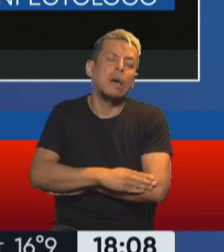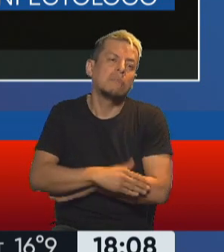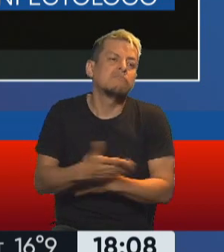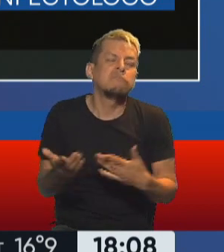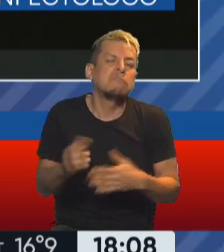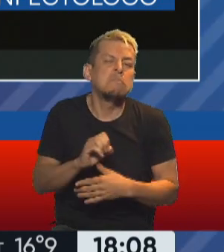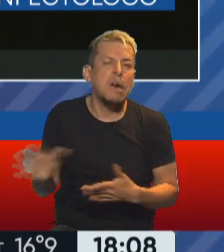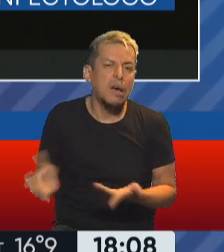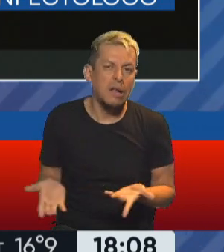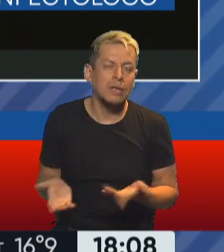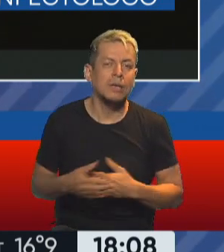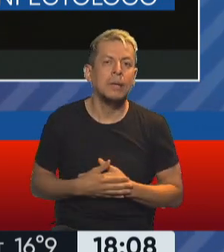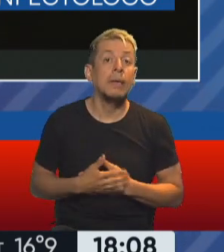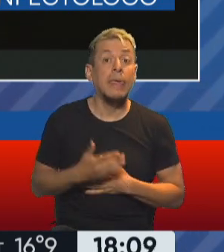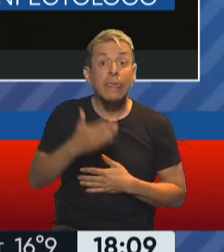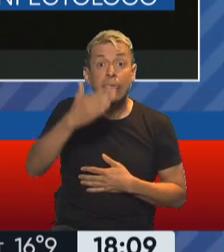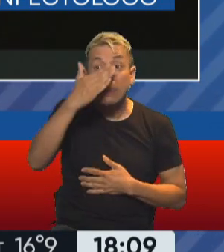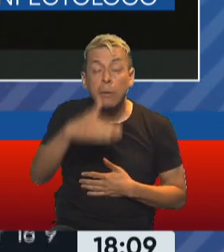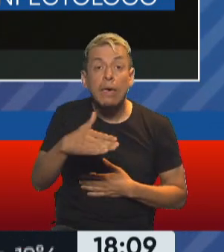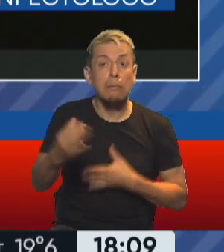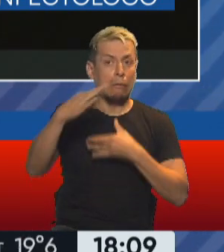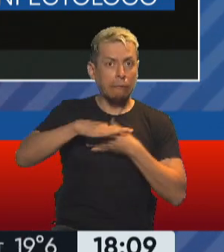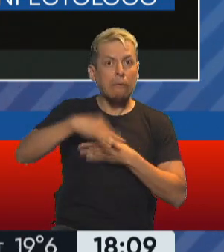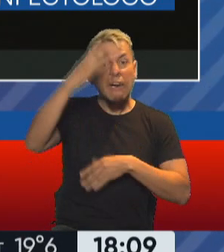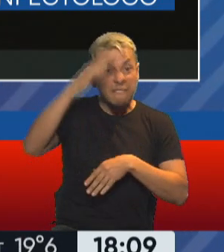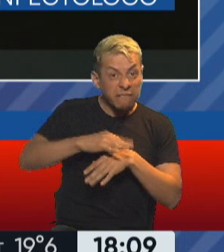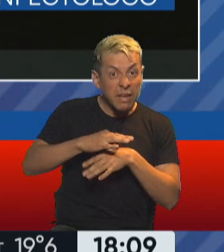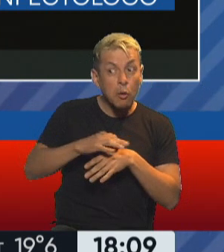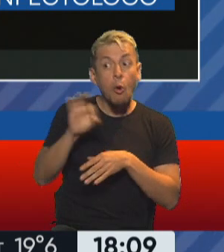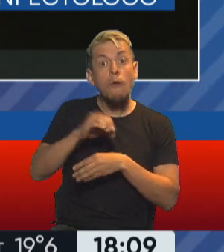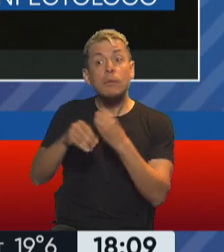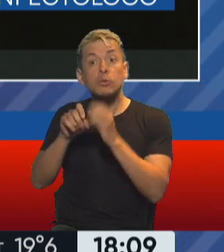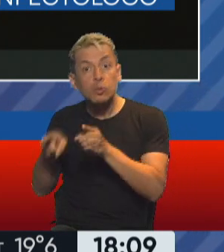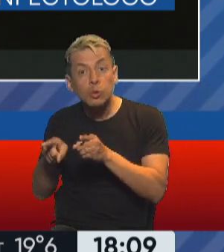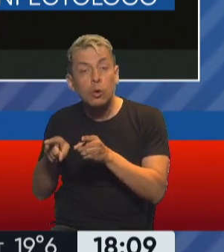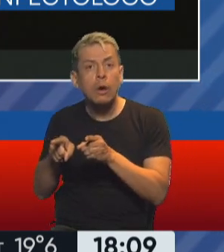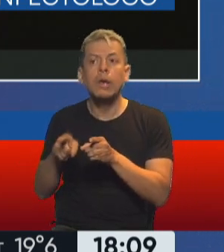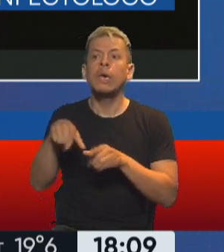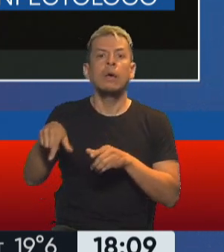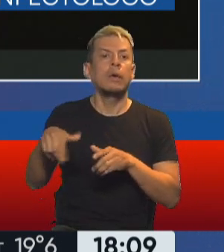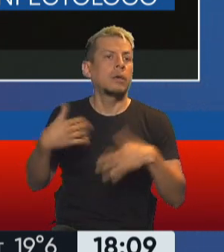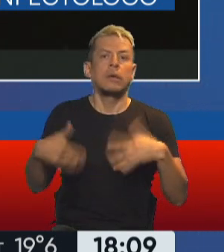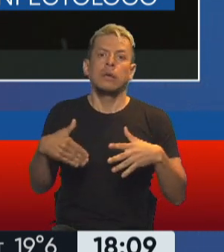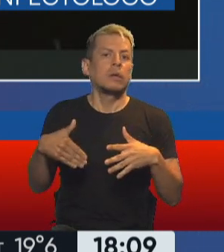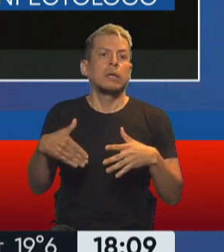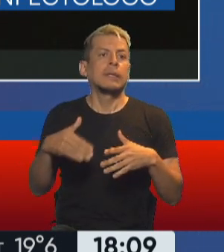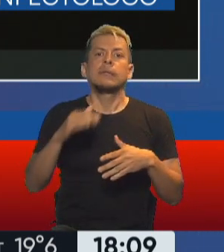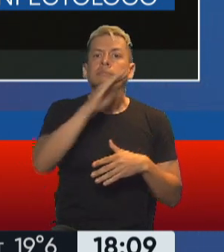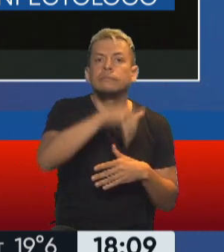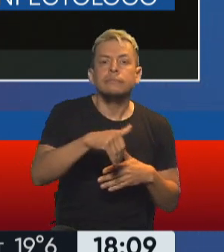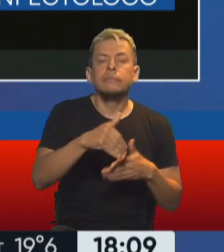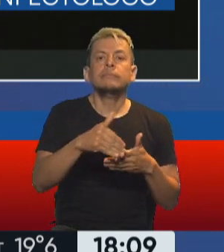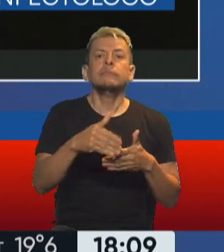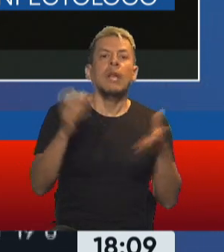malsana. Pero cuando están enfermos, cualquier miembro de su familia, hijo, esposa o ellos mismos, son los primeros que acuden al servicio